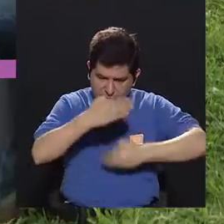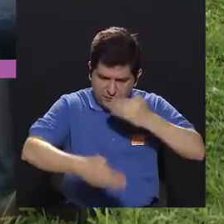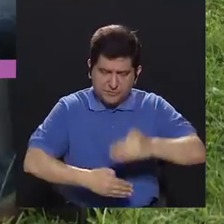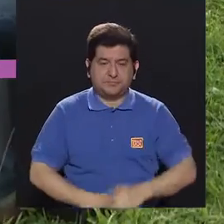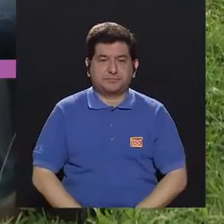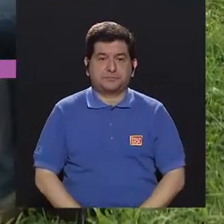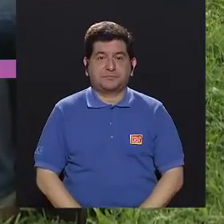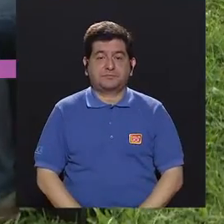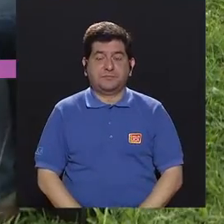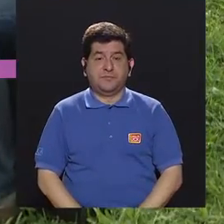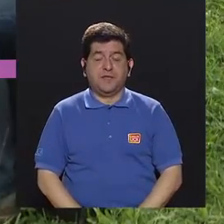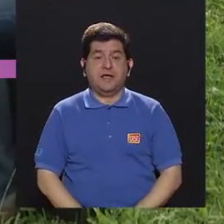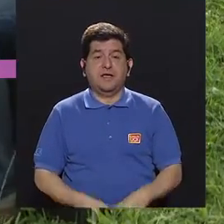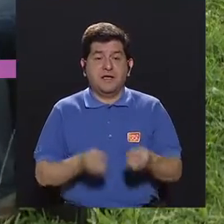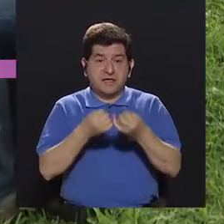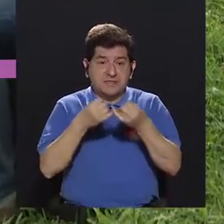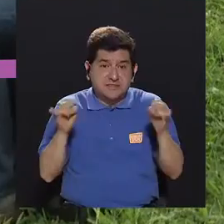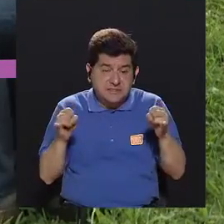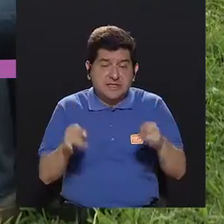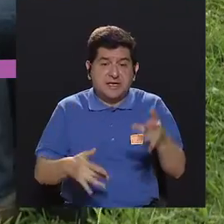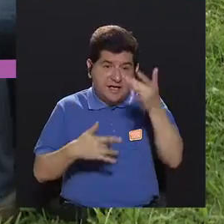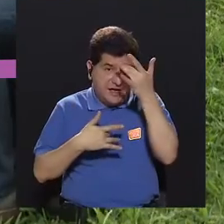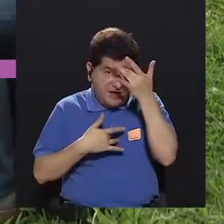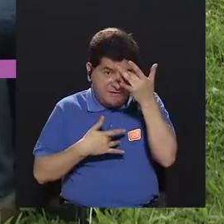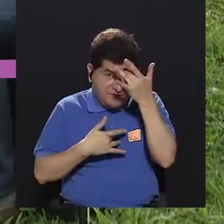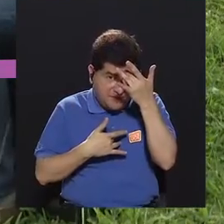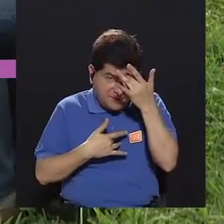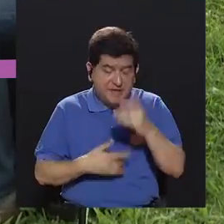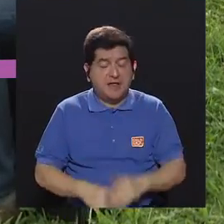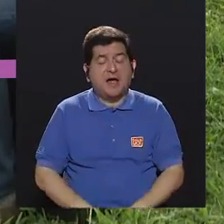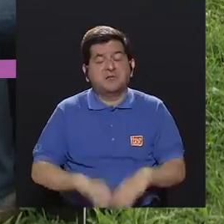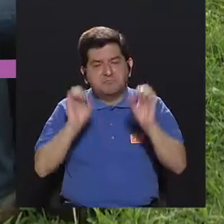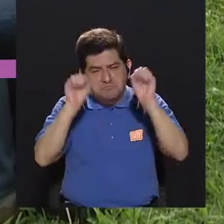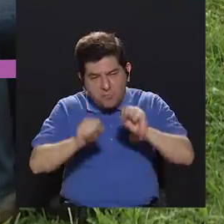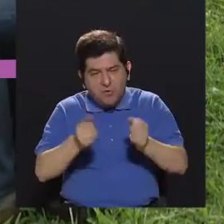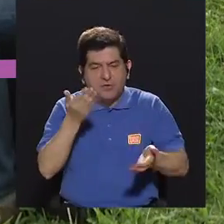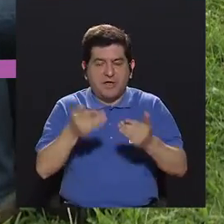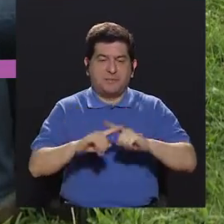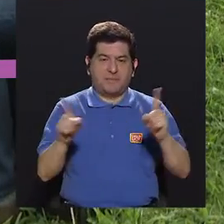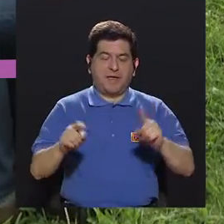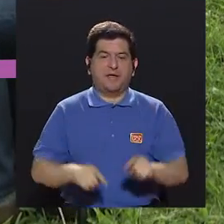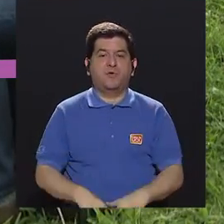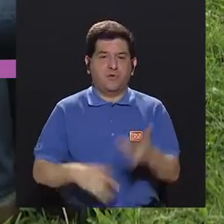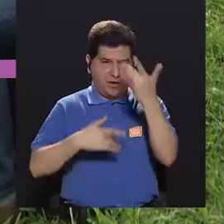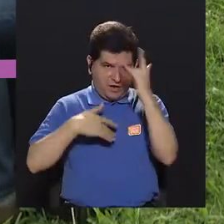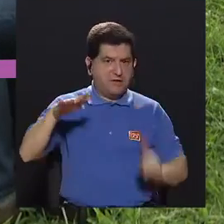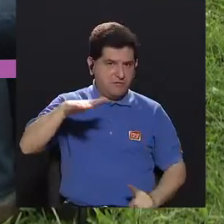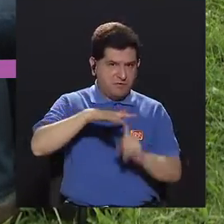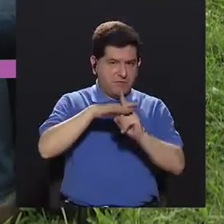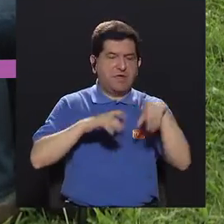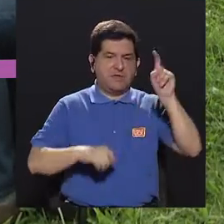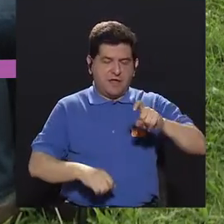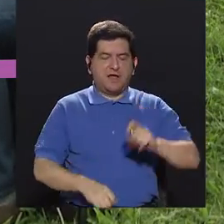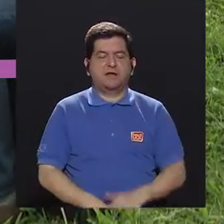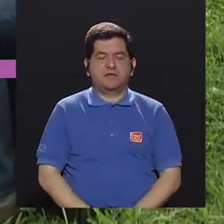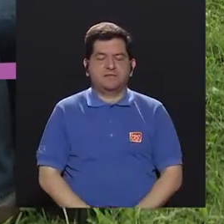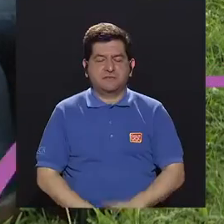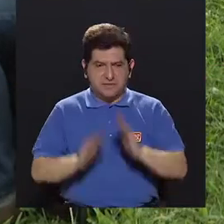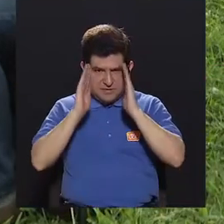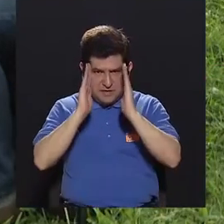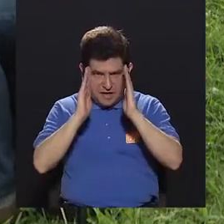Si hubiera un entrenamiento, no hubiera la enfermedad, digamos, pero si hay la enfermedad, por supuesto que hay el remedio y el remedio